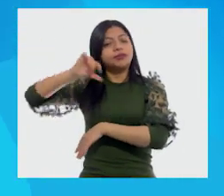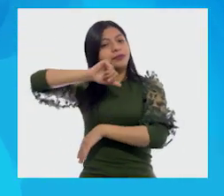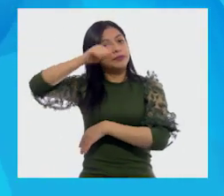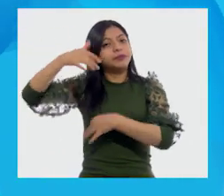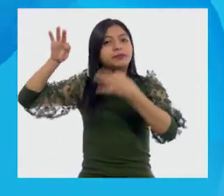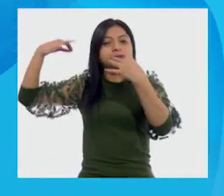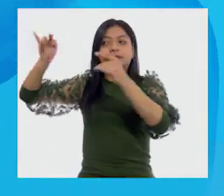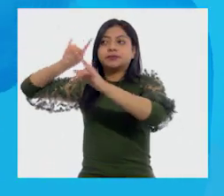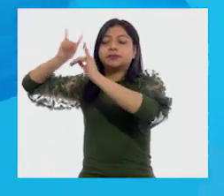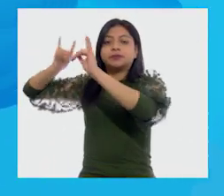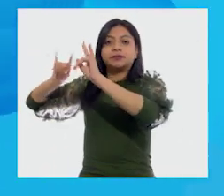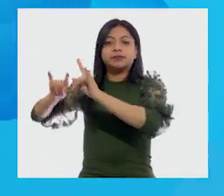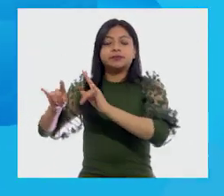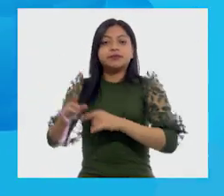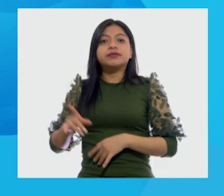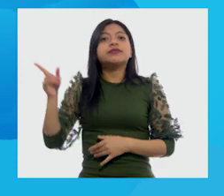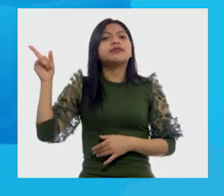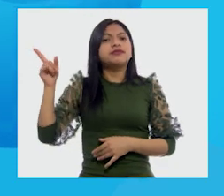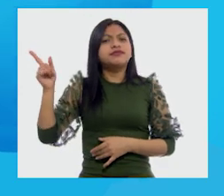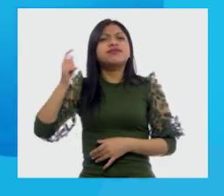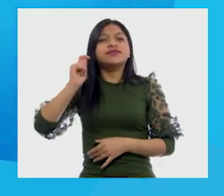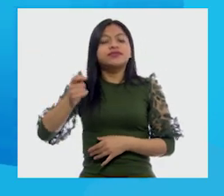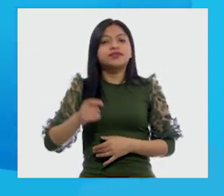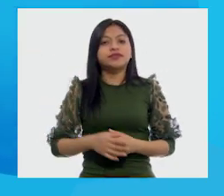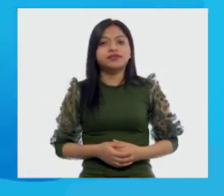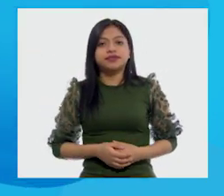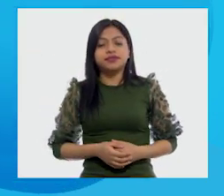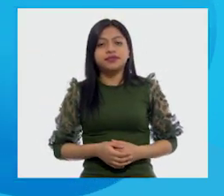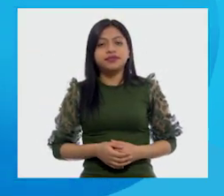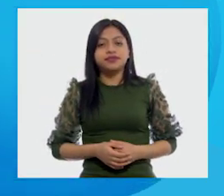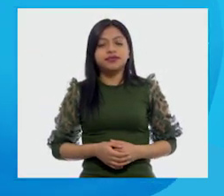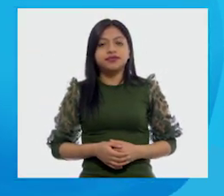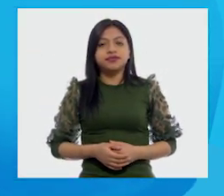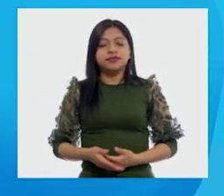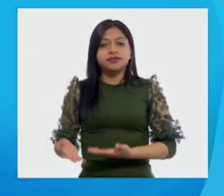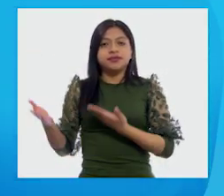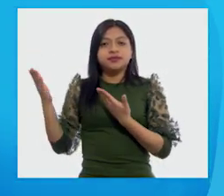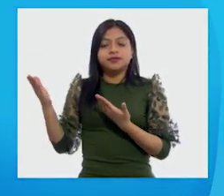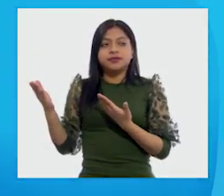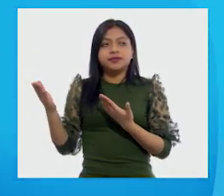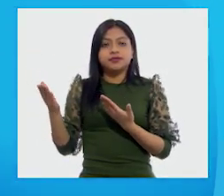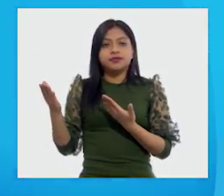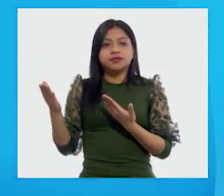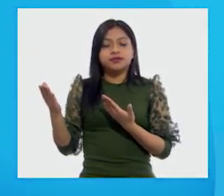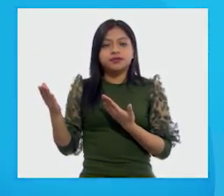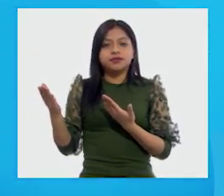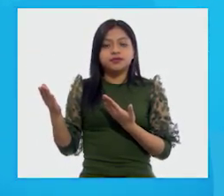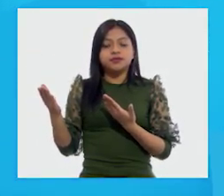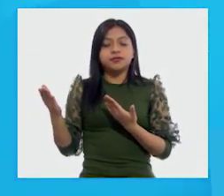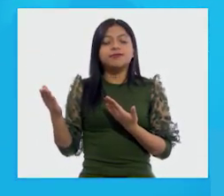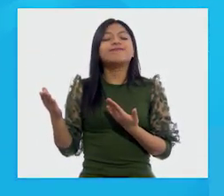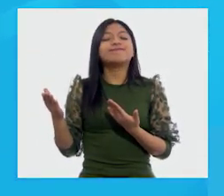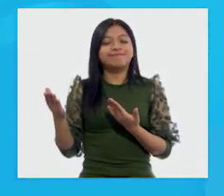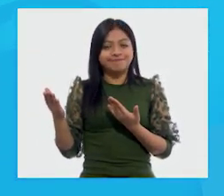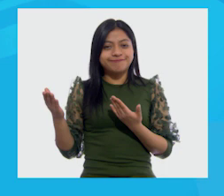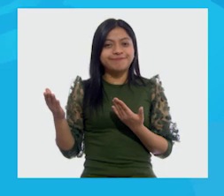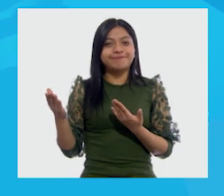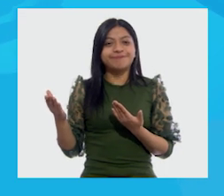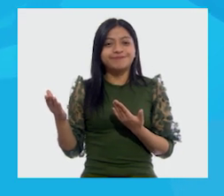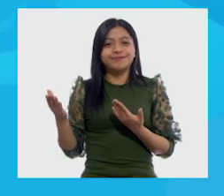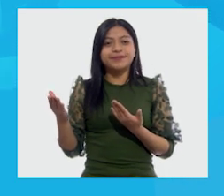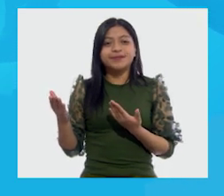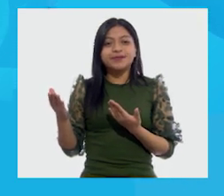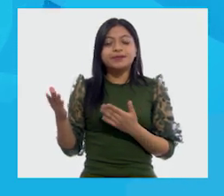otro cartel. Vamos a ver. Que es este. Otro cartel. Que es este, que ahorita va a aparecer. ahí está. Y